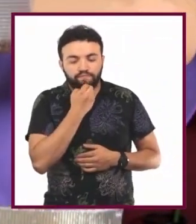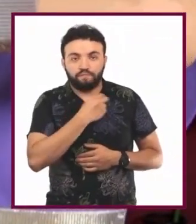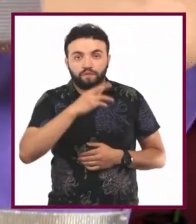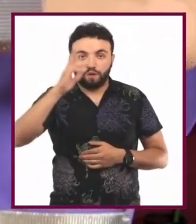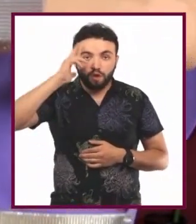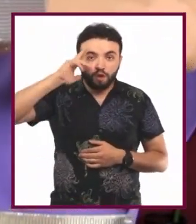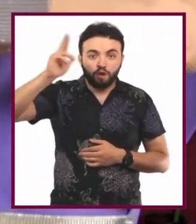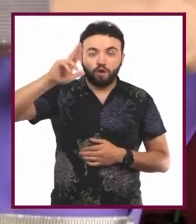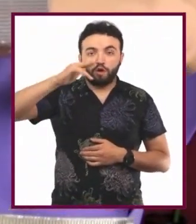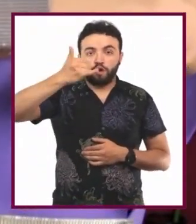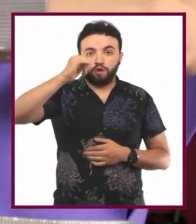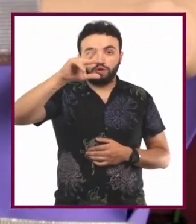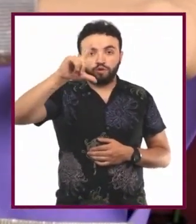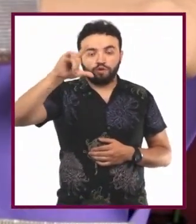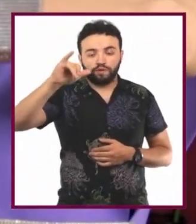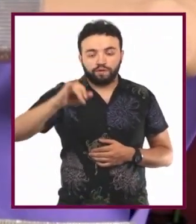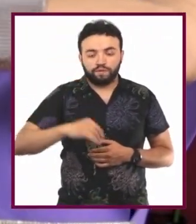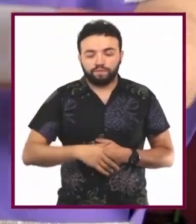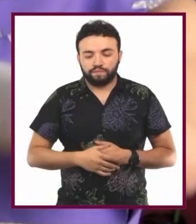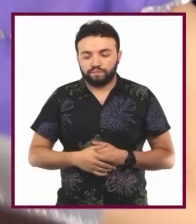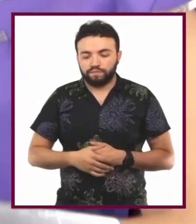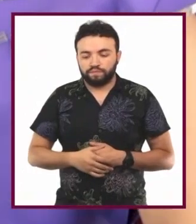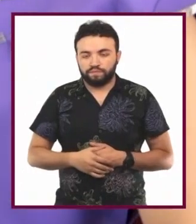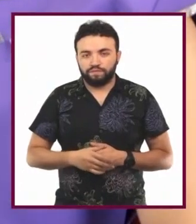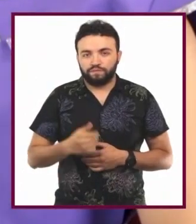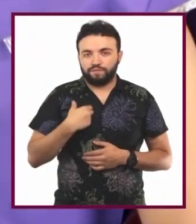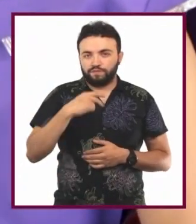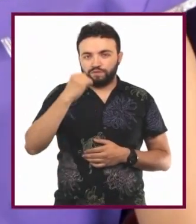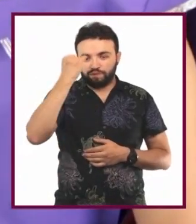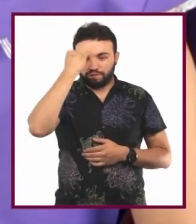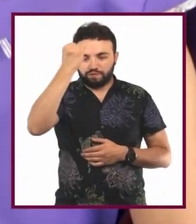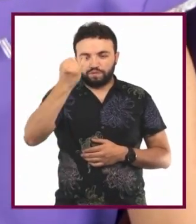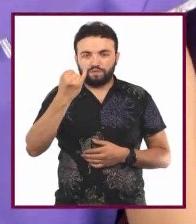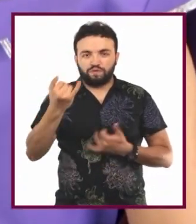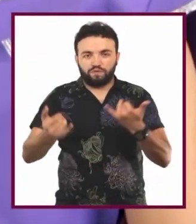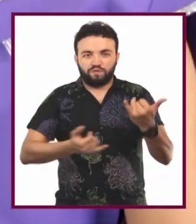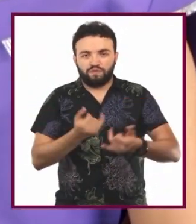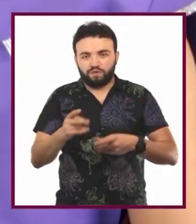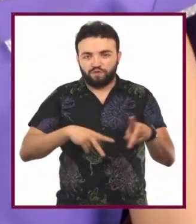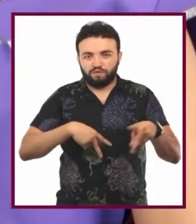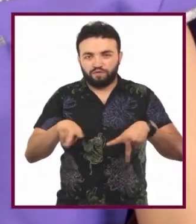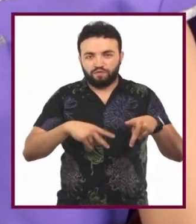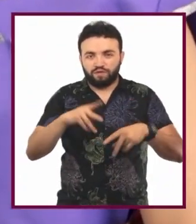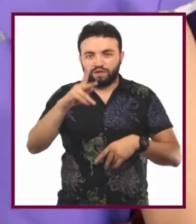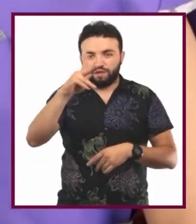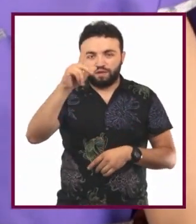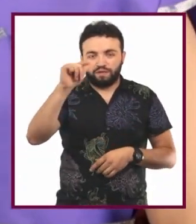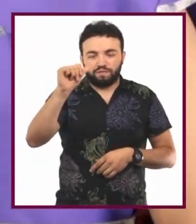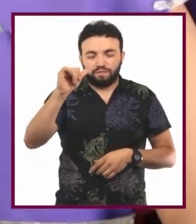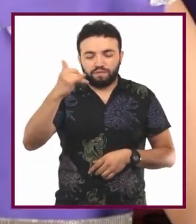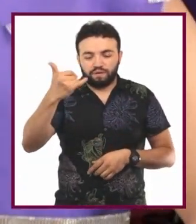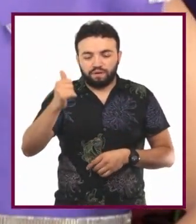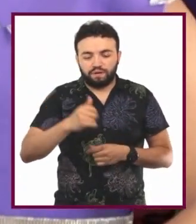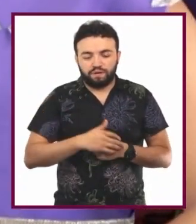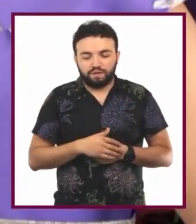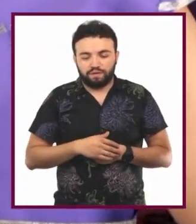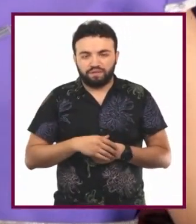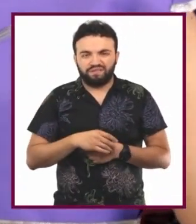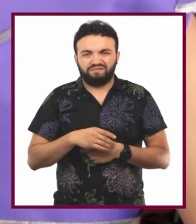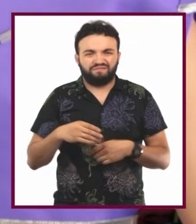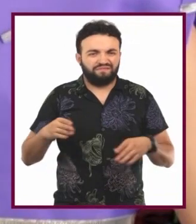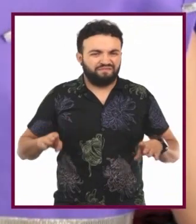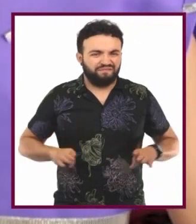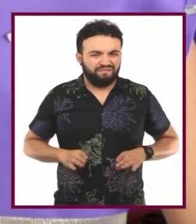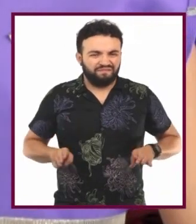¡Hola, Yuli! No me puedo imaginar a los alienígenas jugando fútbol en la playa. ¡Qué